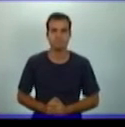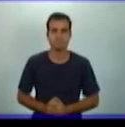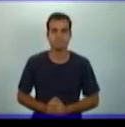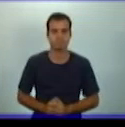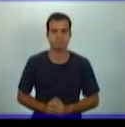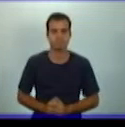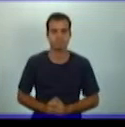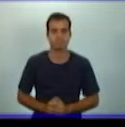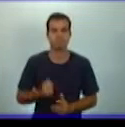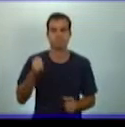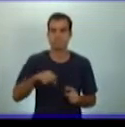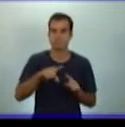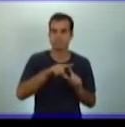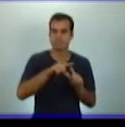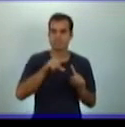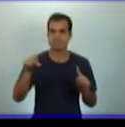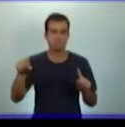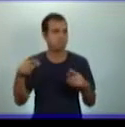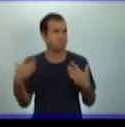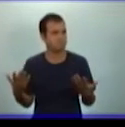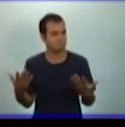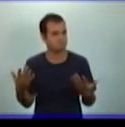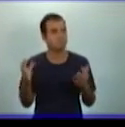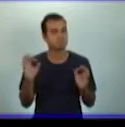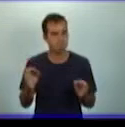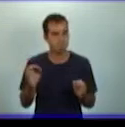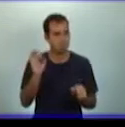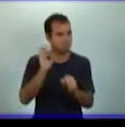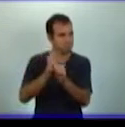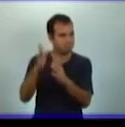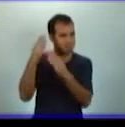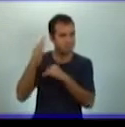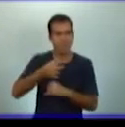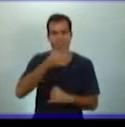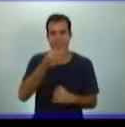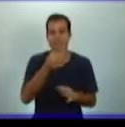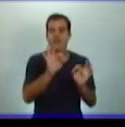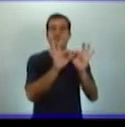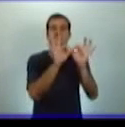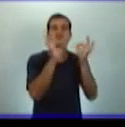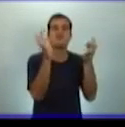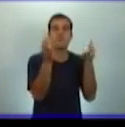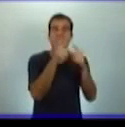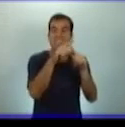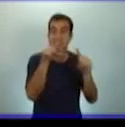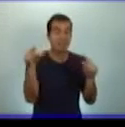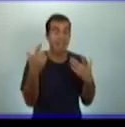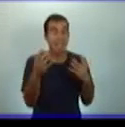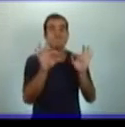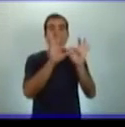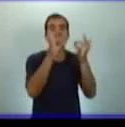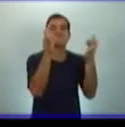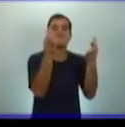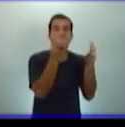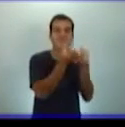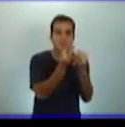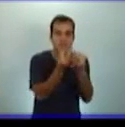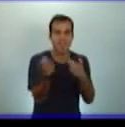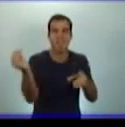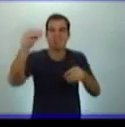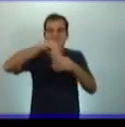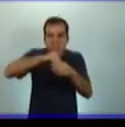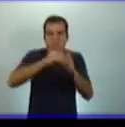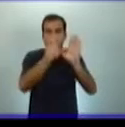hicimos referencia al inicio, las familias y la constitución. Mira,